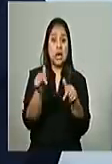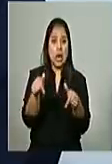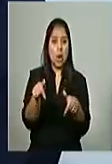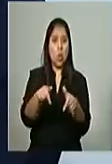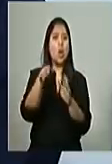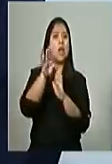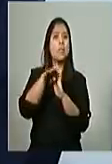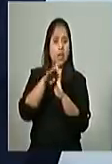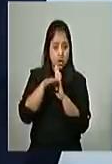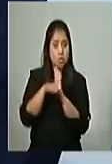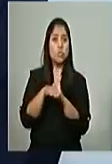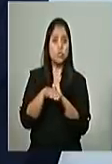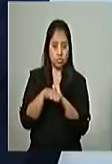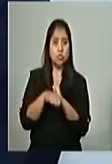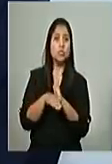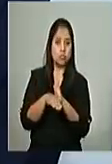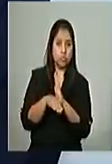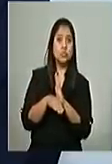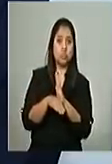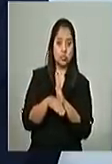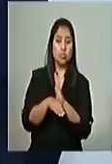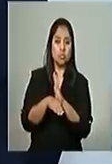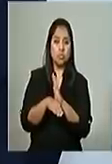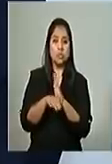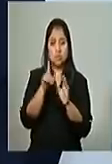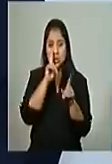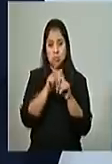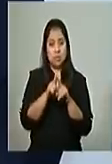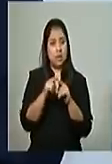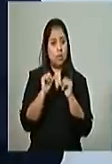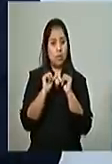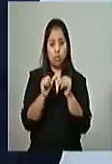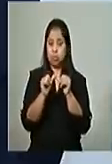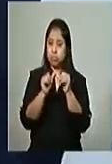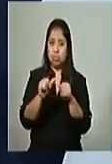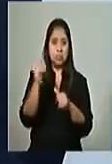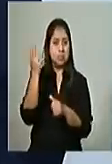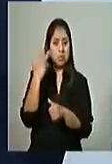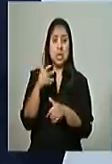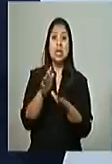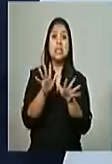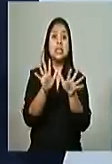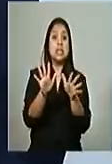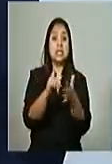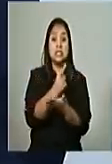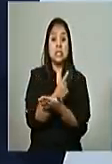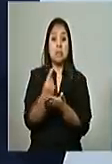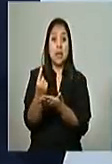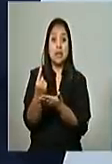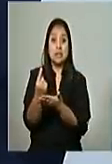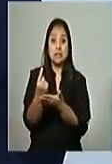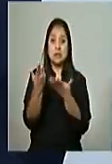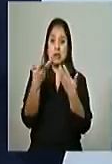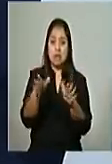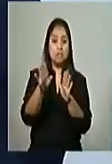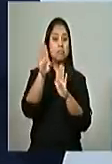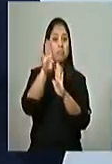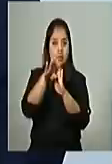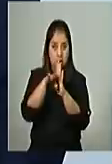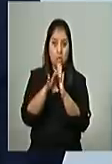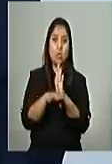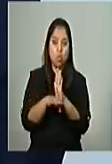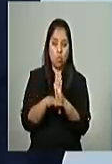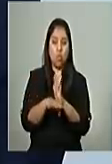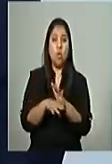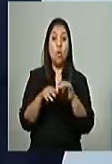disminuido dramática y constantemente por diez semanas consecutivas. Hoy,